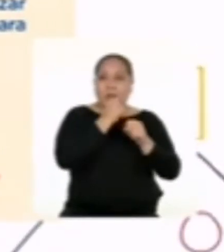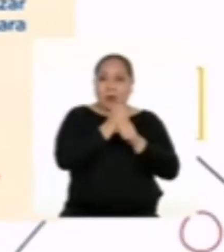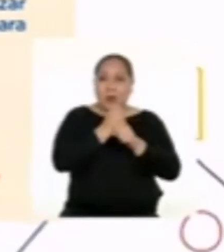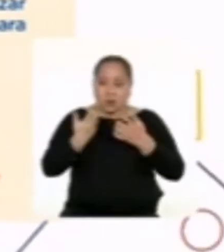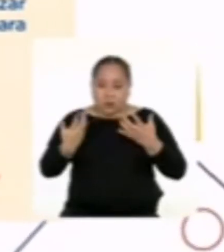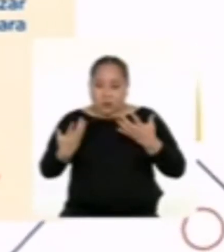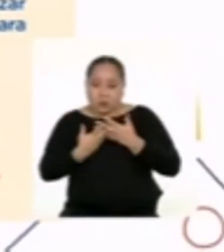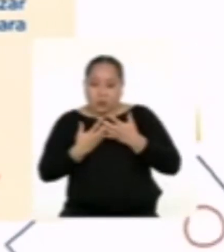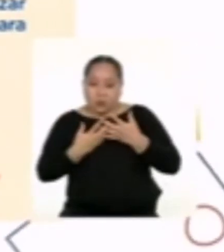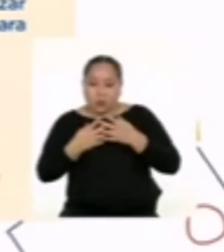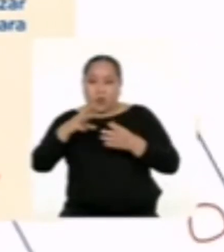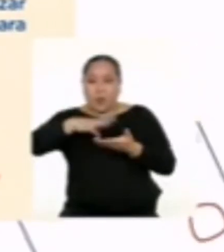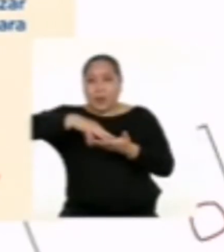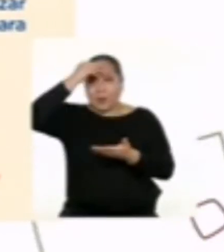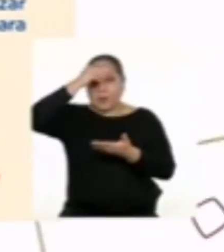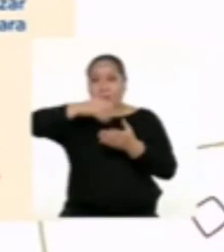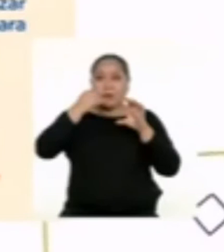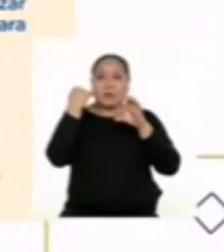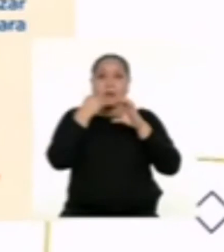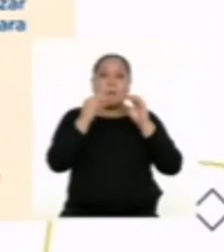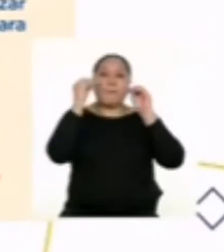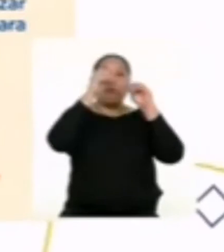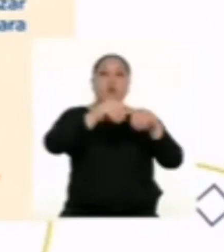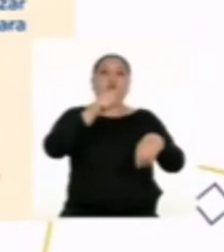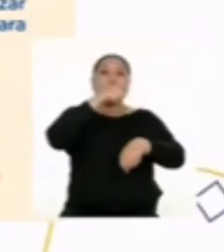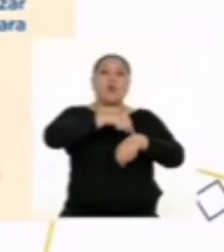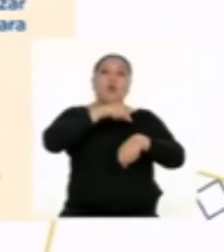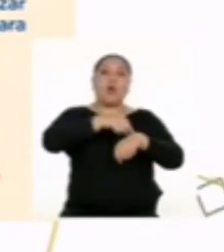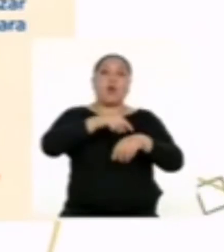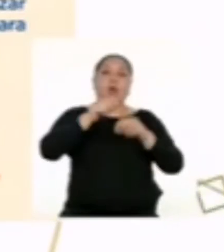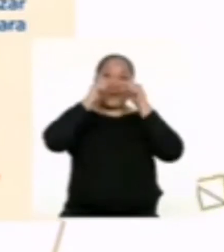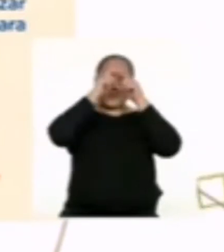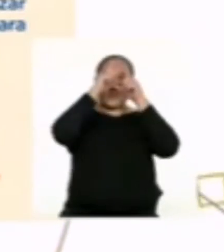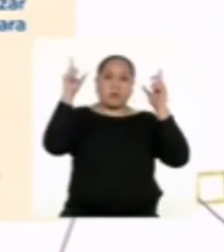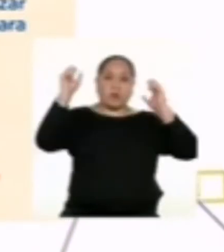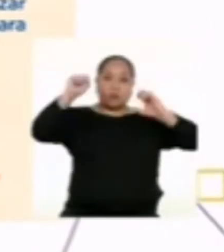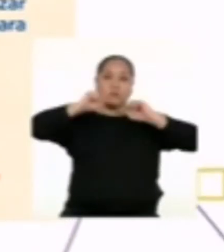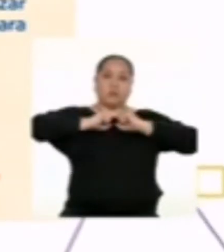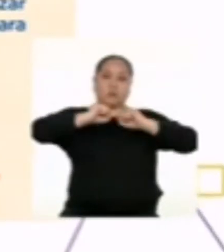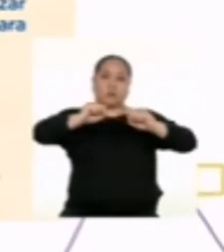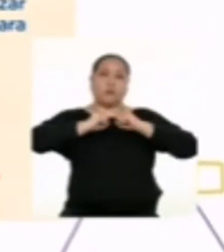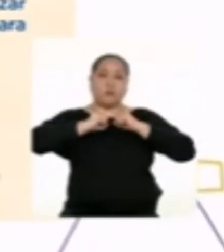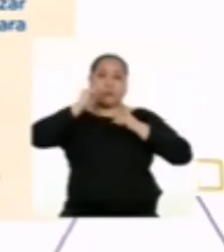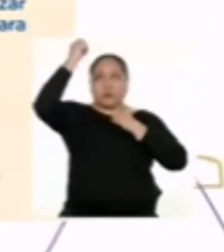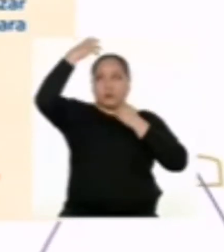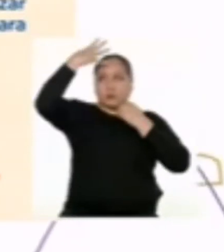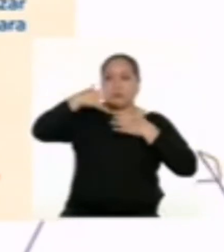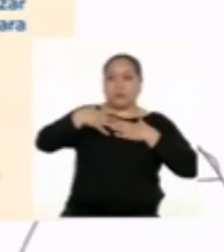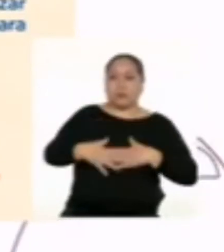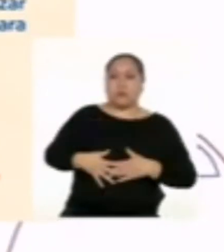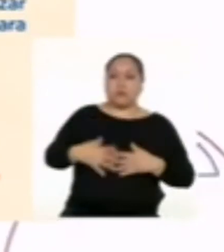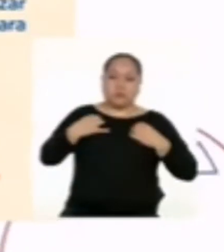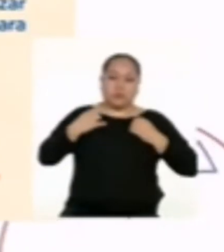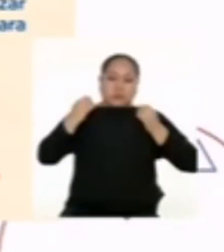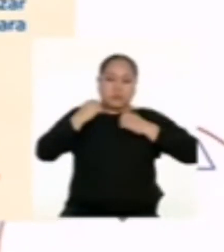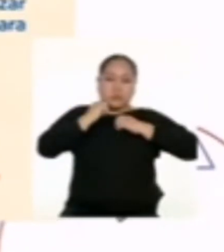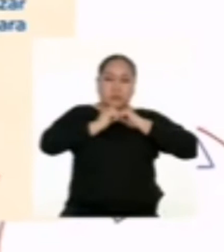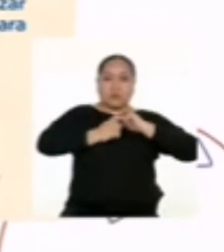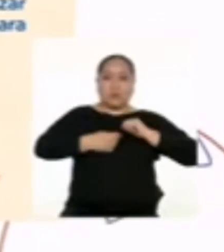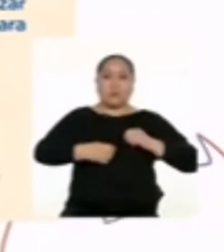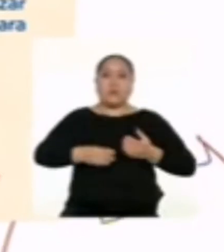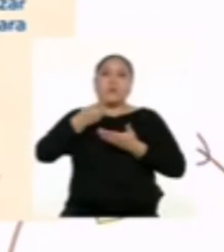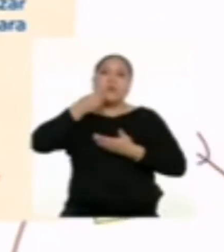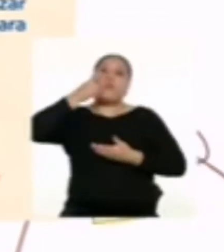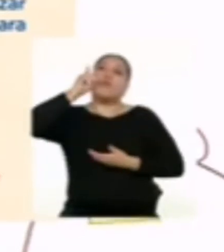aprendizaje virtual. Fije una hora para levantarse, hacer ejercicio, bañarse, vestirse,